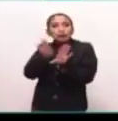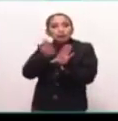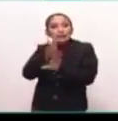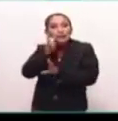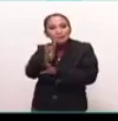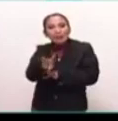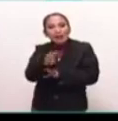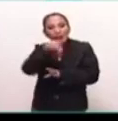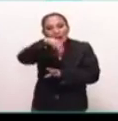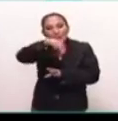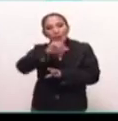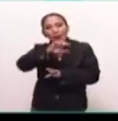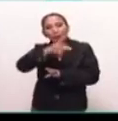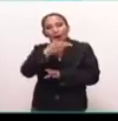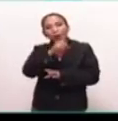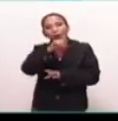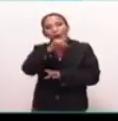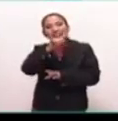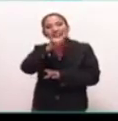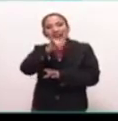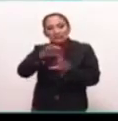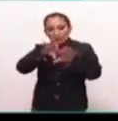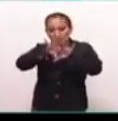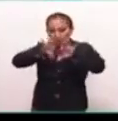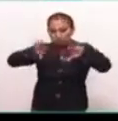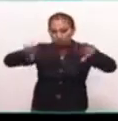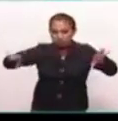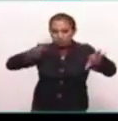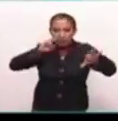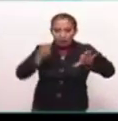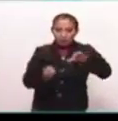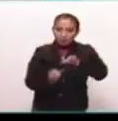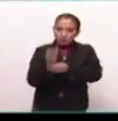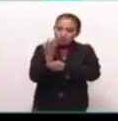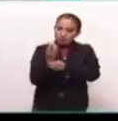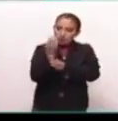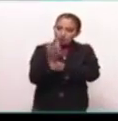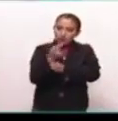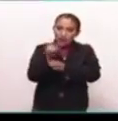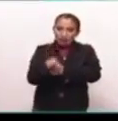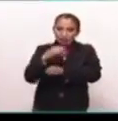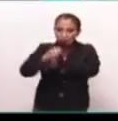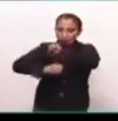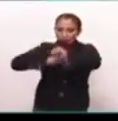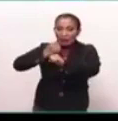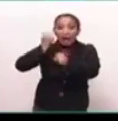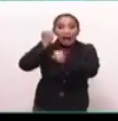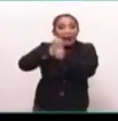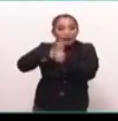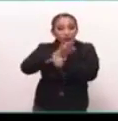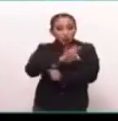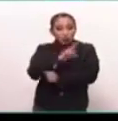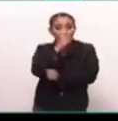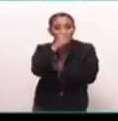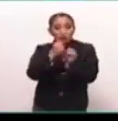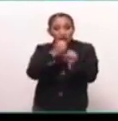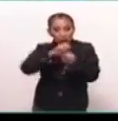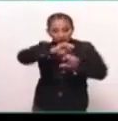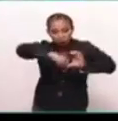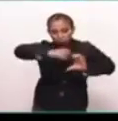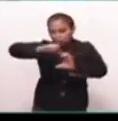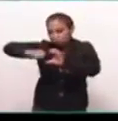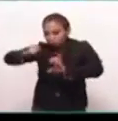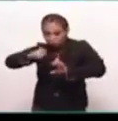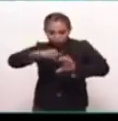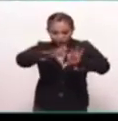aprecia un mamá washli, que es este palo que se prende. Y esta es la atadura de los años. 52 años forman un